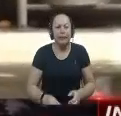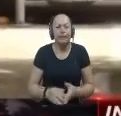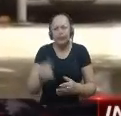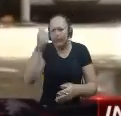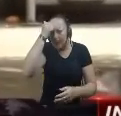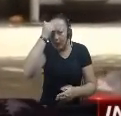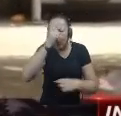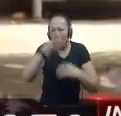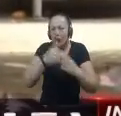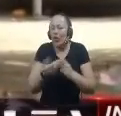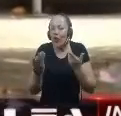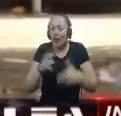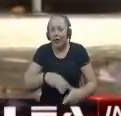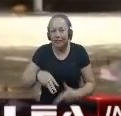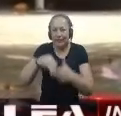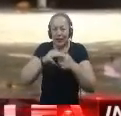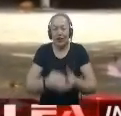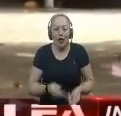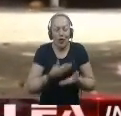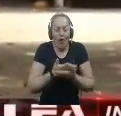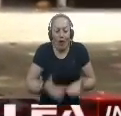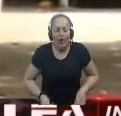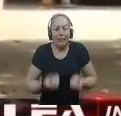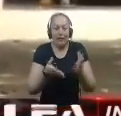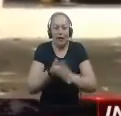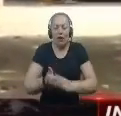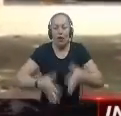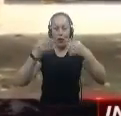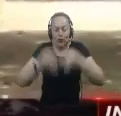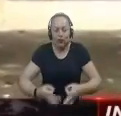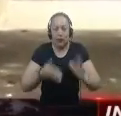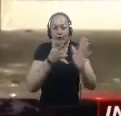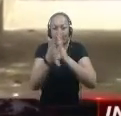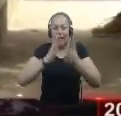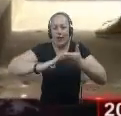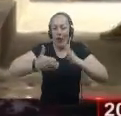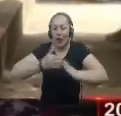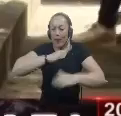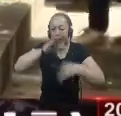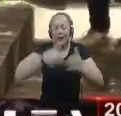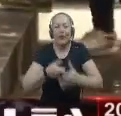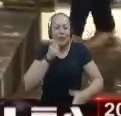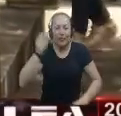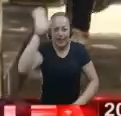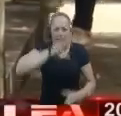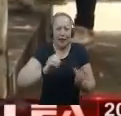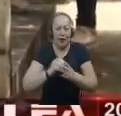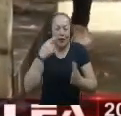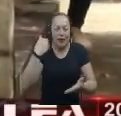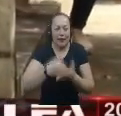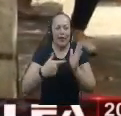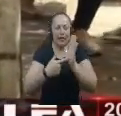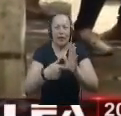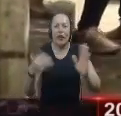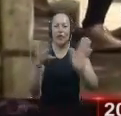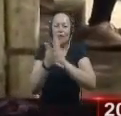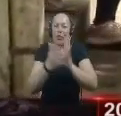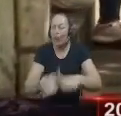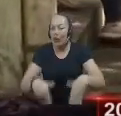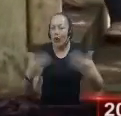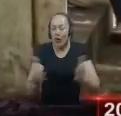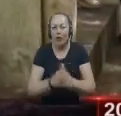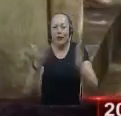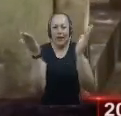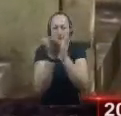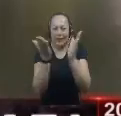cursaron maestrías Con recursos De regalías Presentaron Oficialmente La comunidad Educativa De Caldas La producción Editorial Denominada La